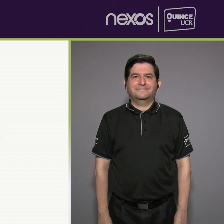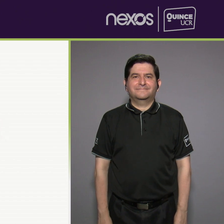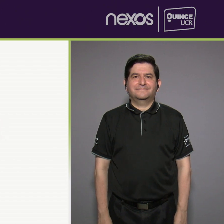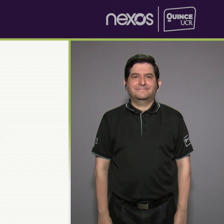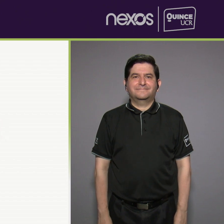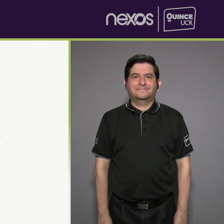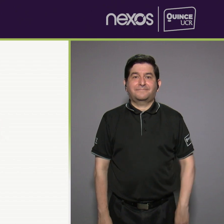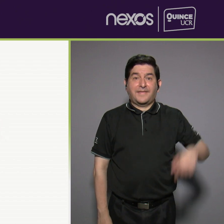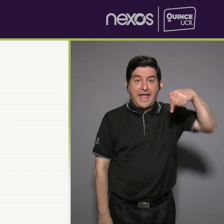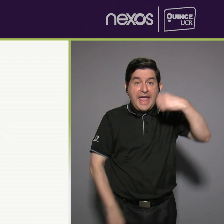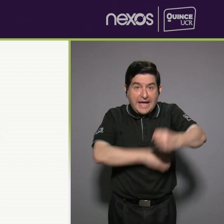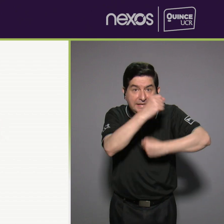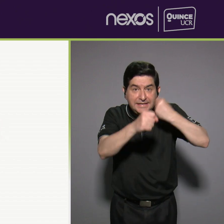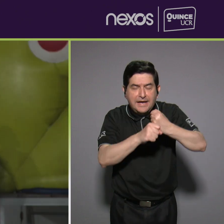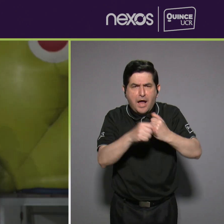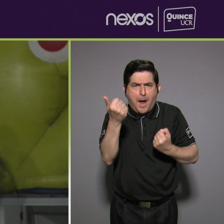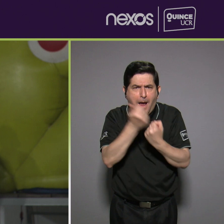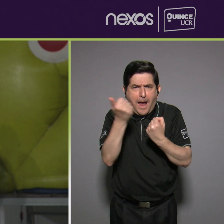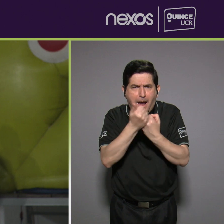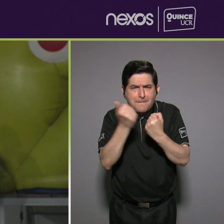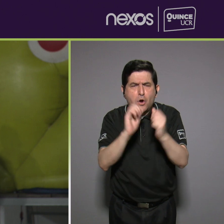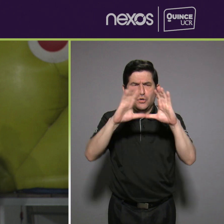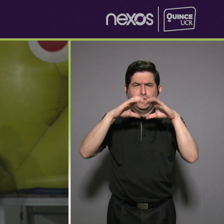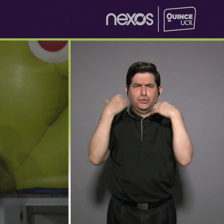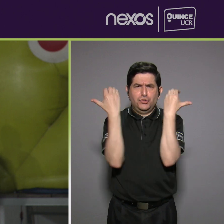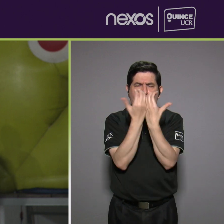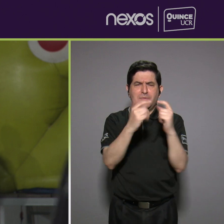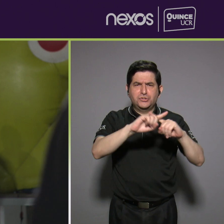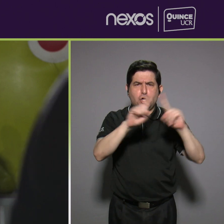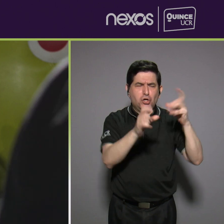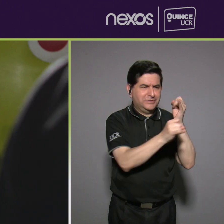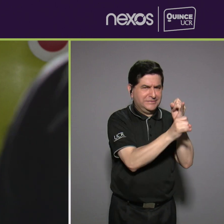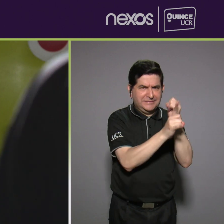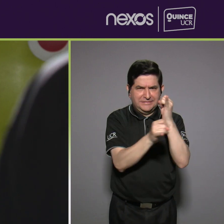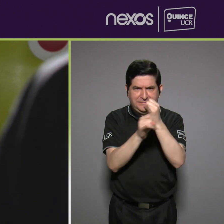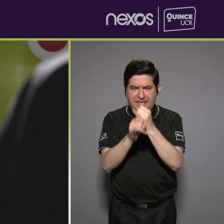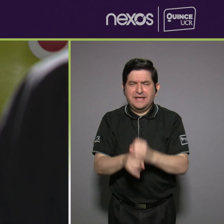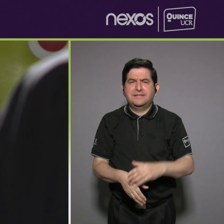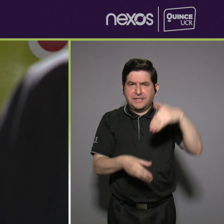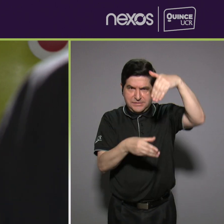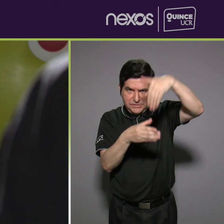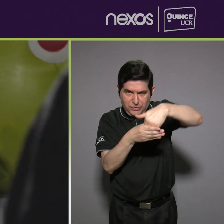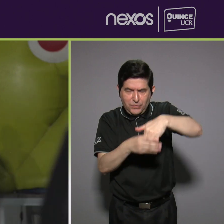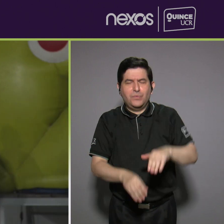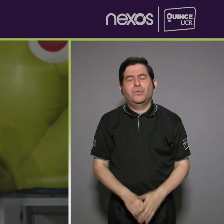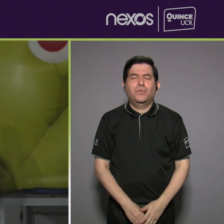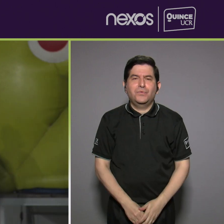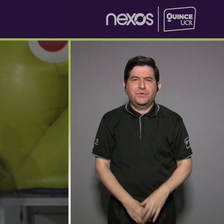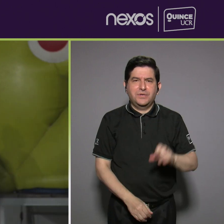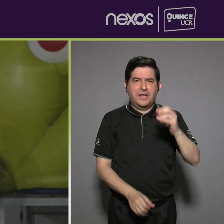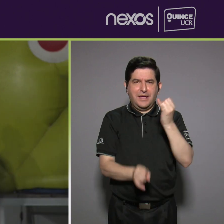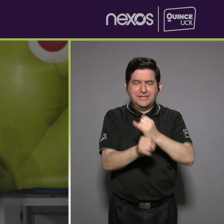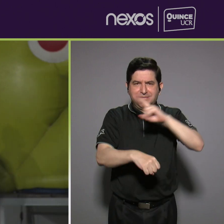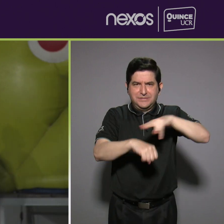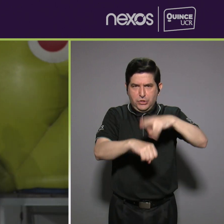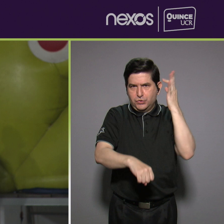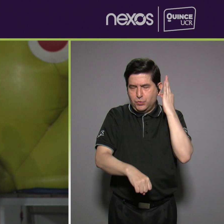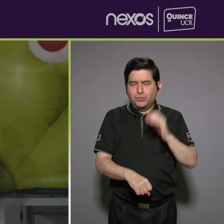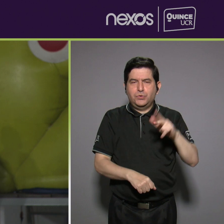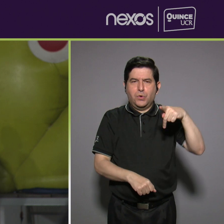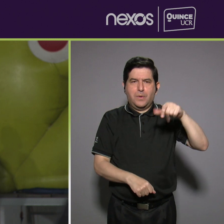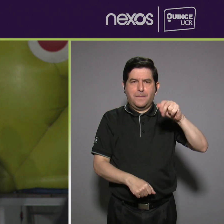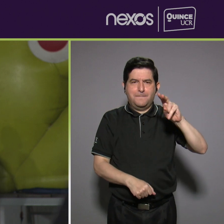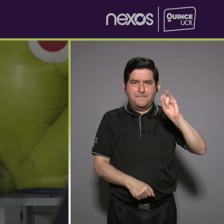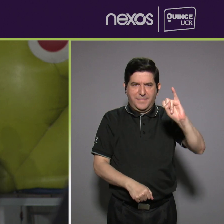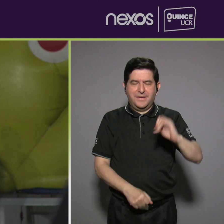Este año, con el apoyo de una comisión interinstitucional conformada por INAMU, PANI,